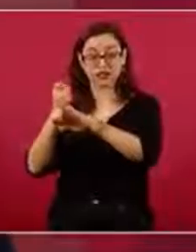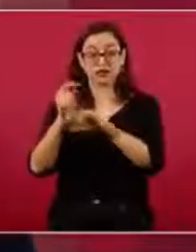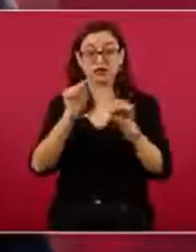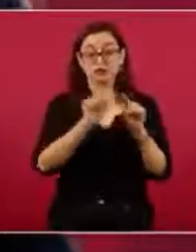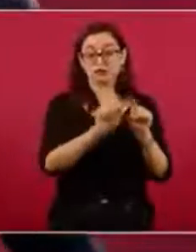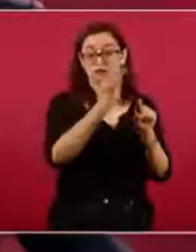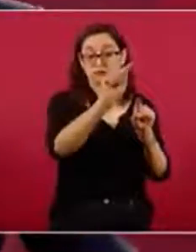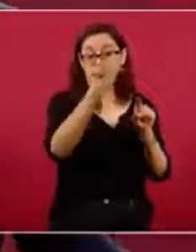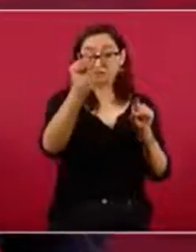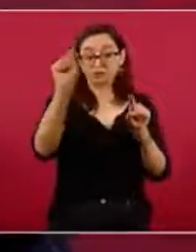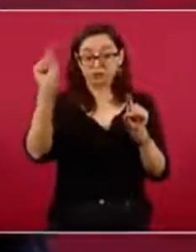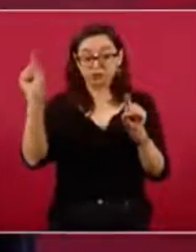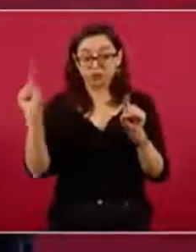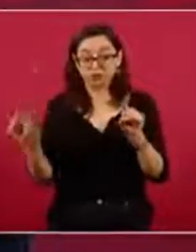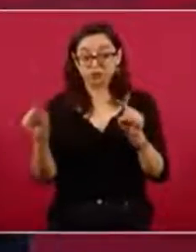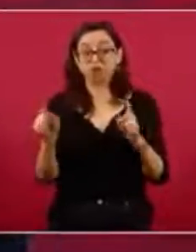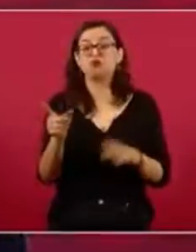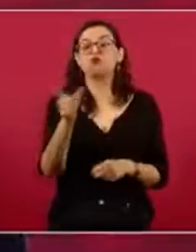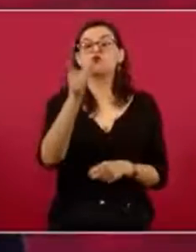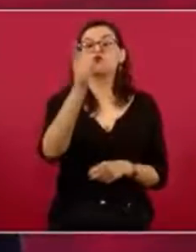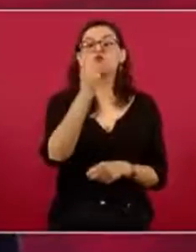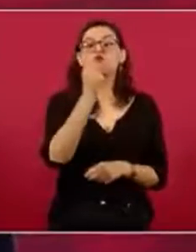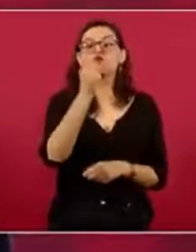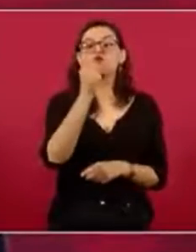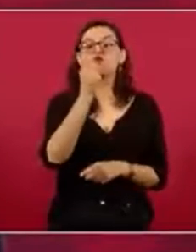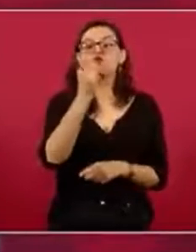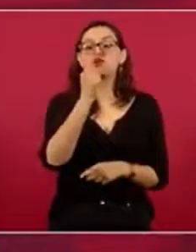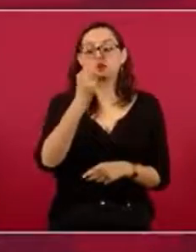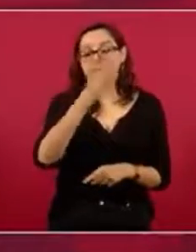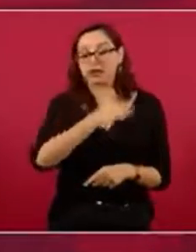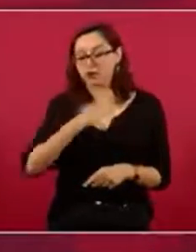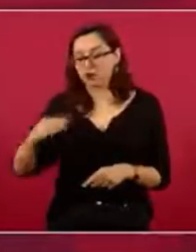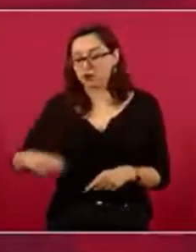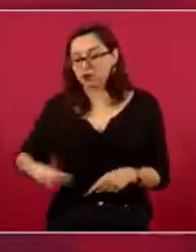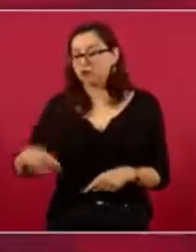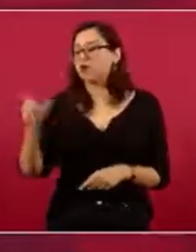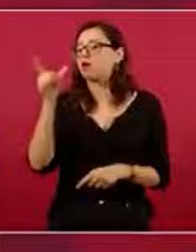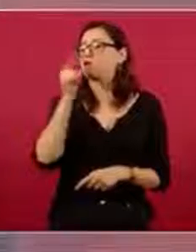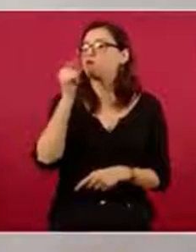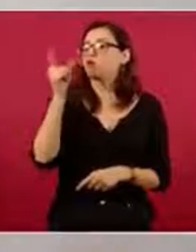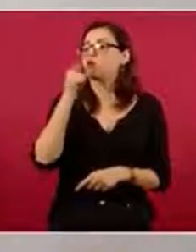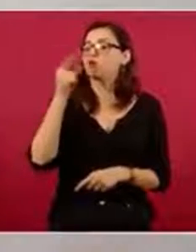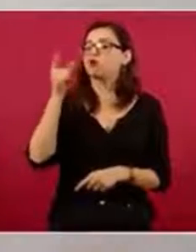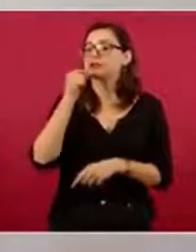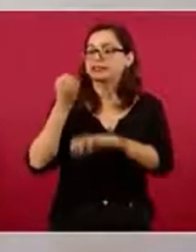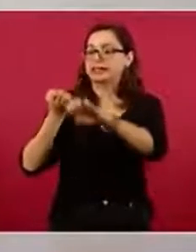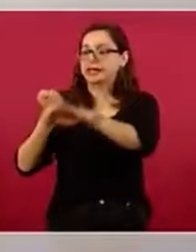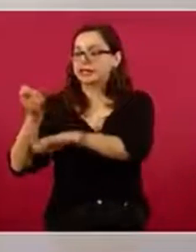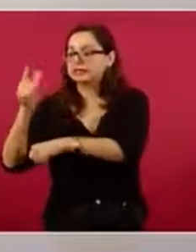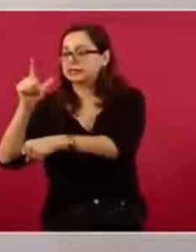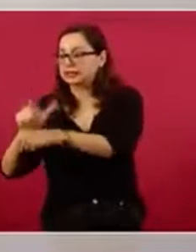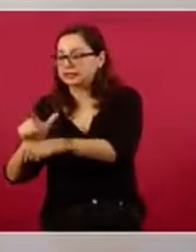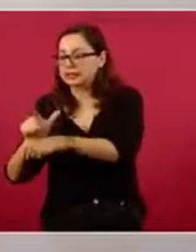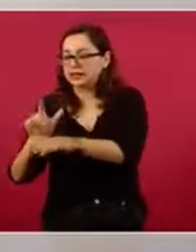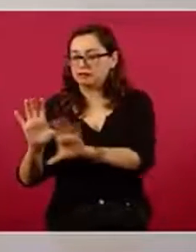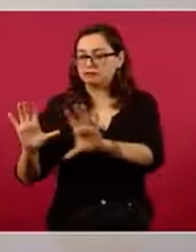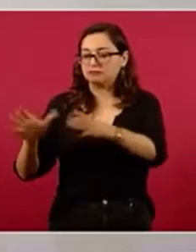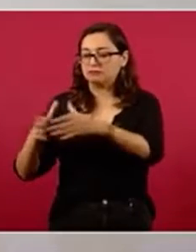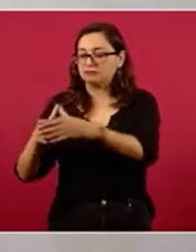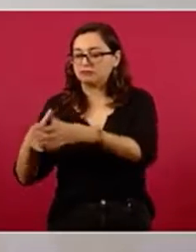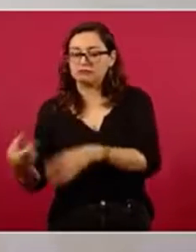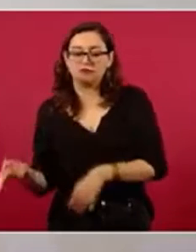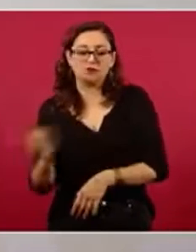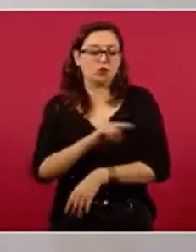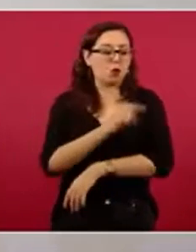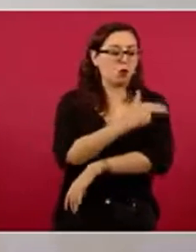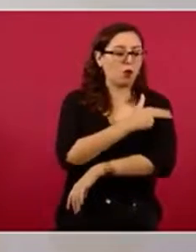Hoy, en donde son más los elementos de la Guardia Nacional que están cuidando al